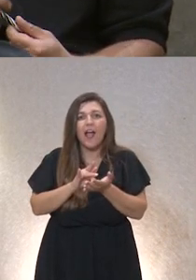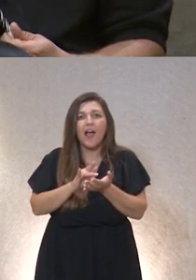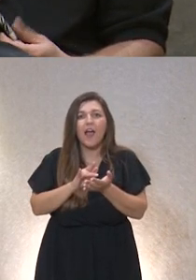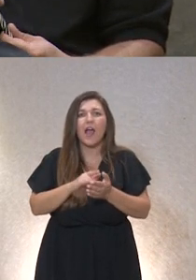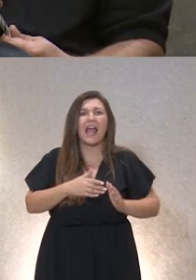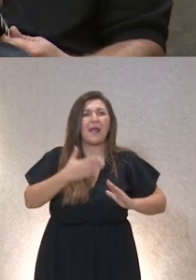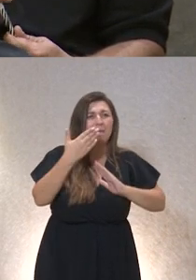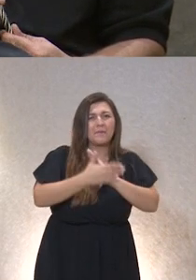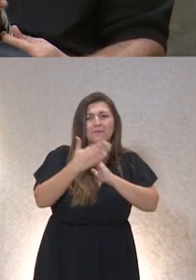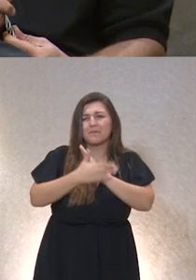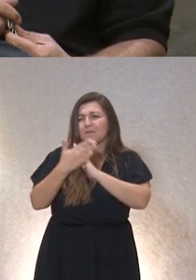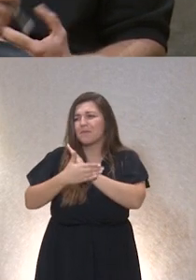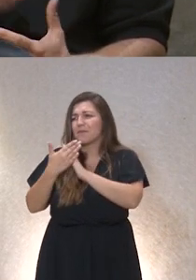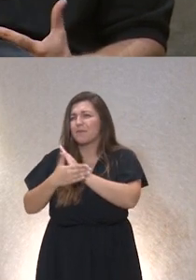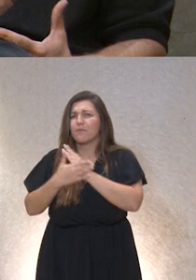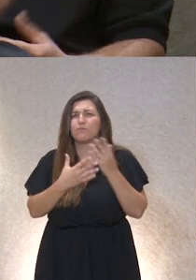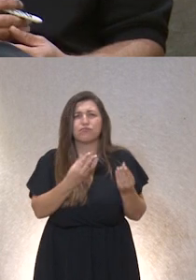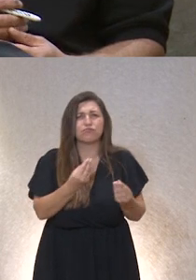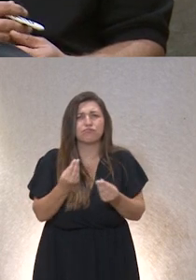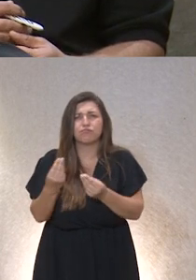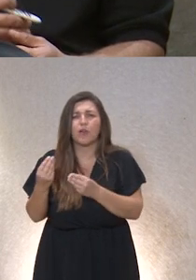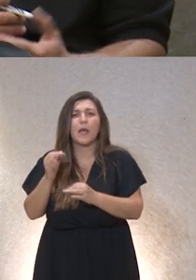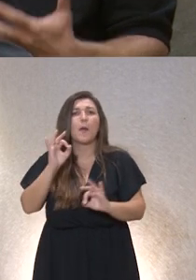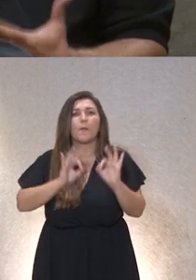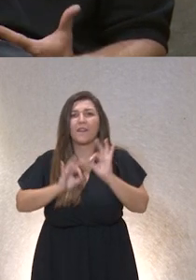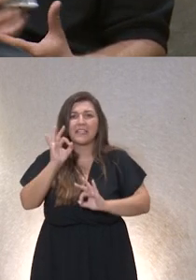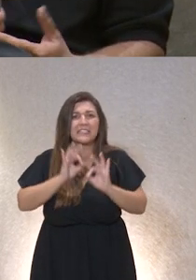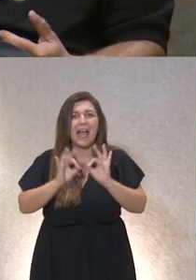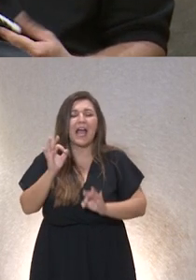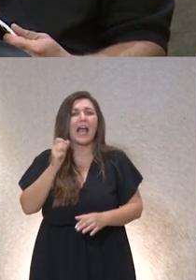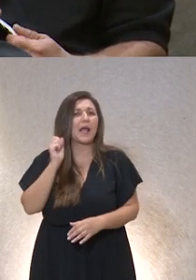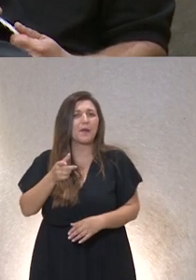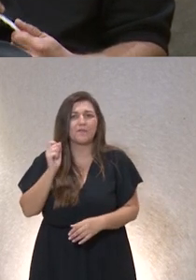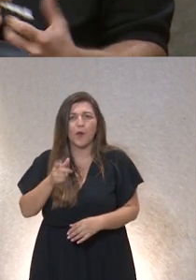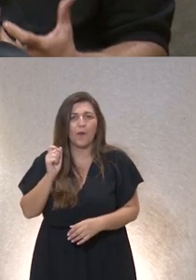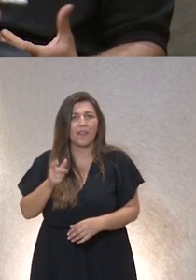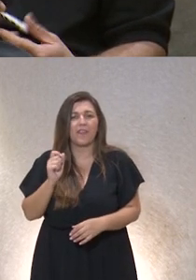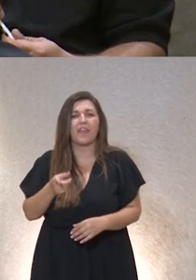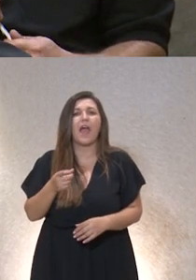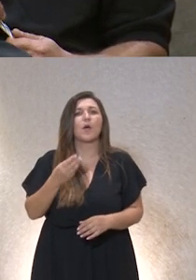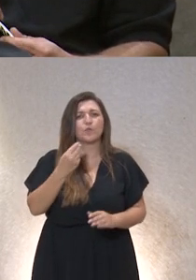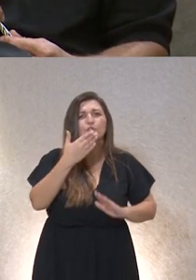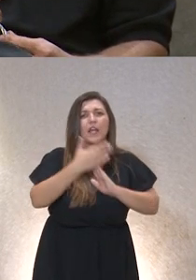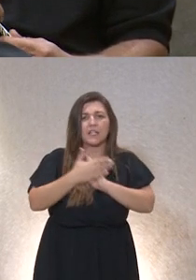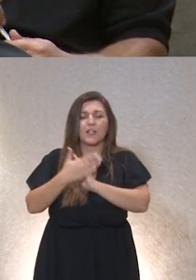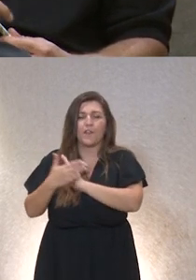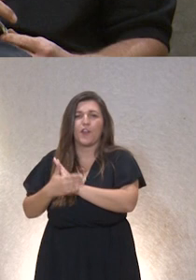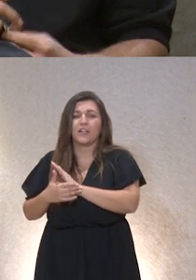de restricciones que había en su día y el porcentaje de frecuencia de todas esas restricciones